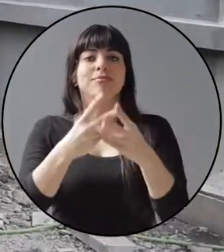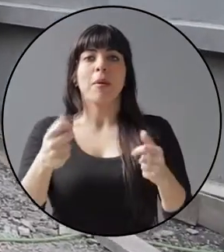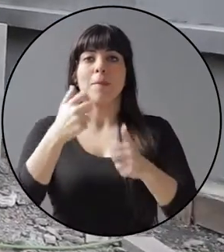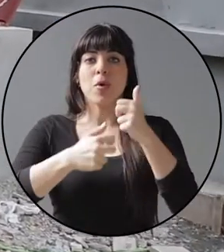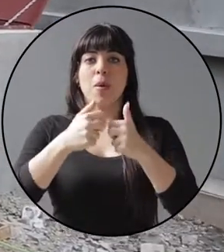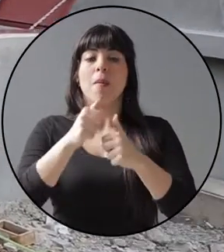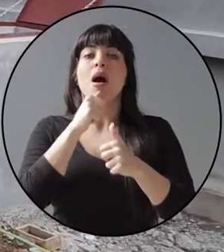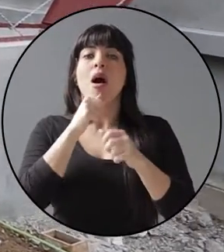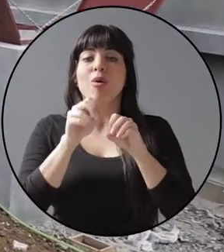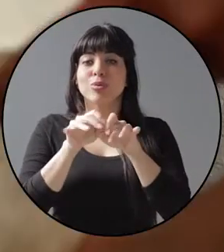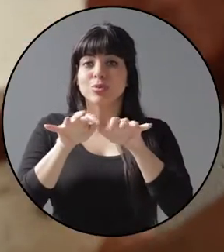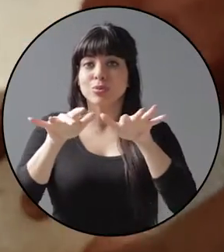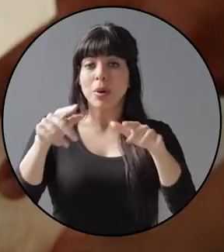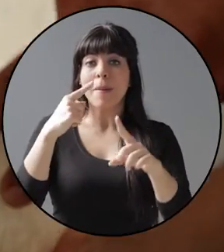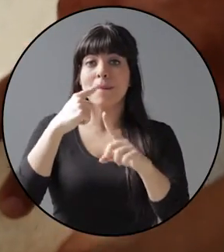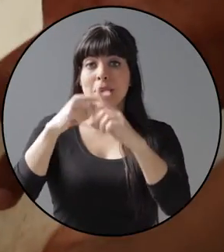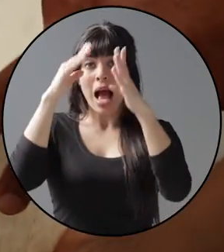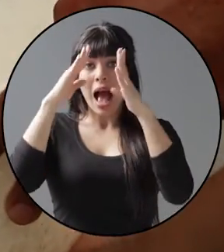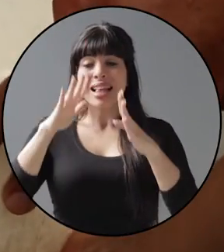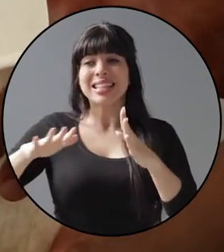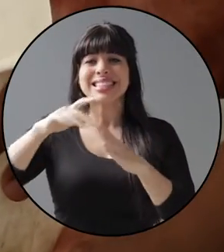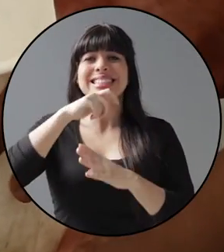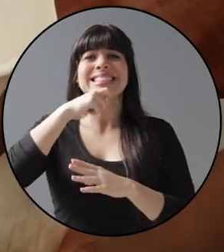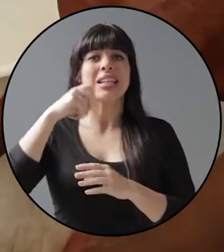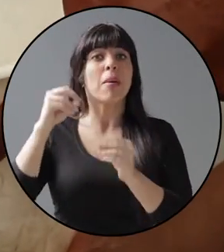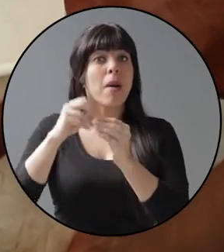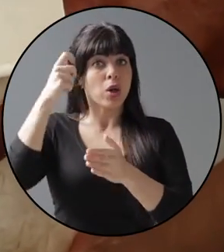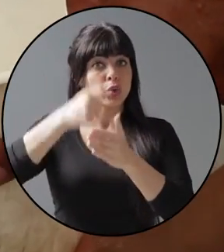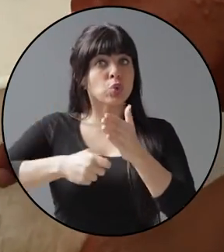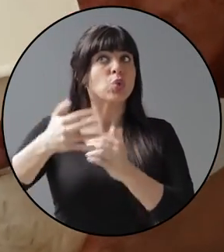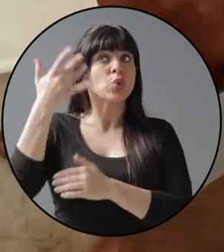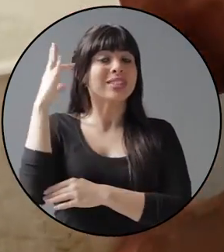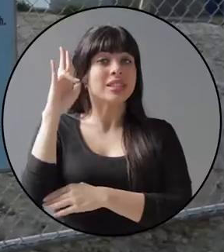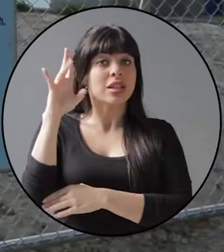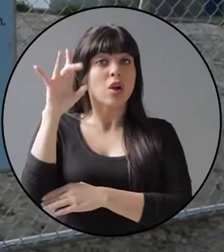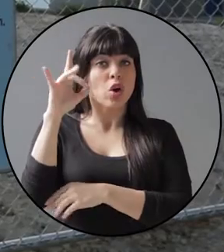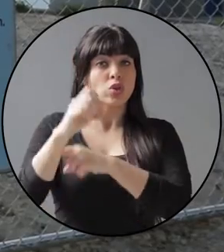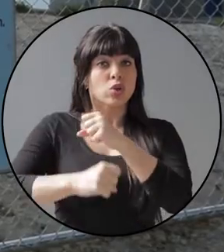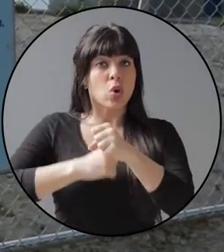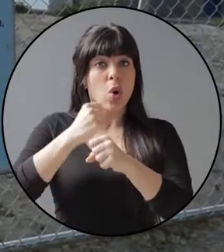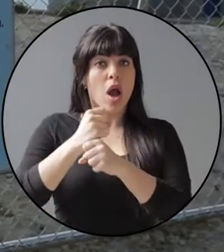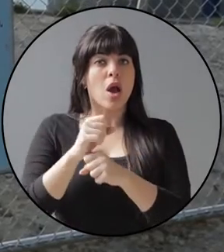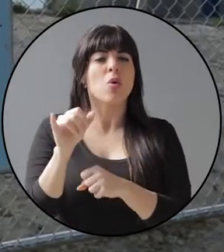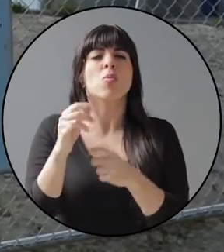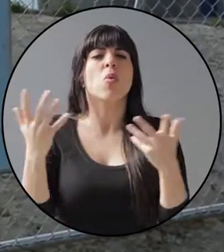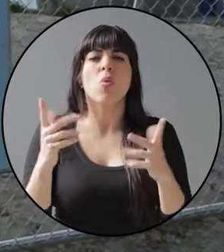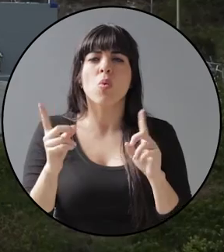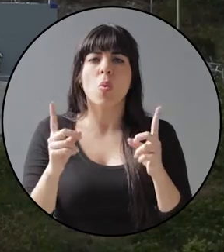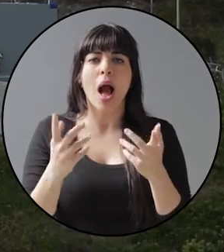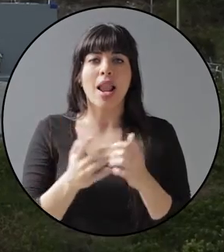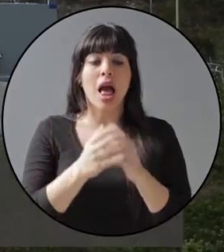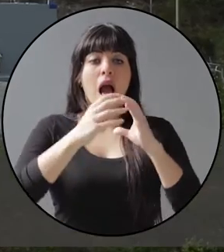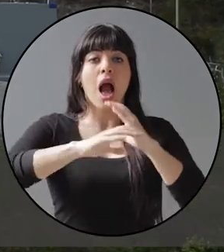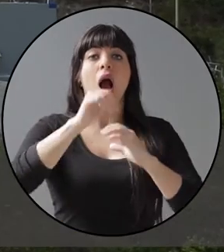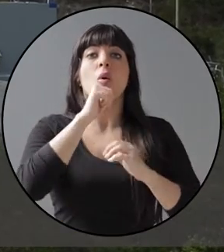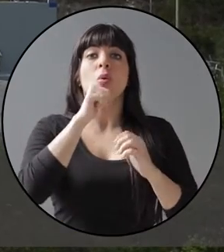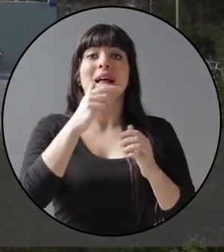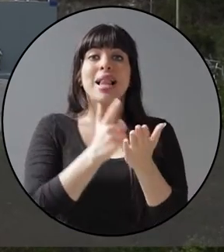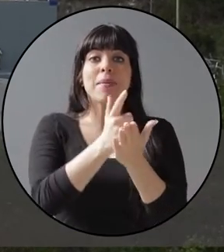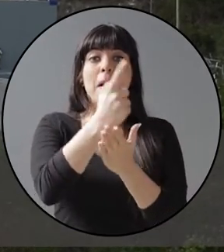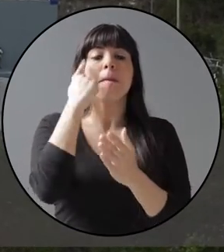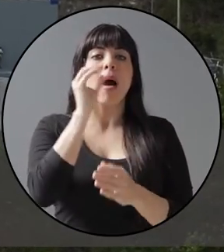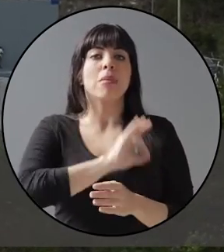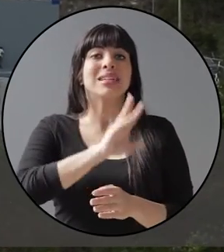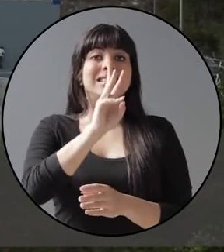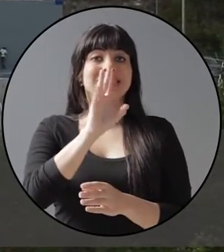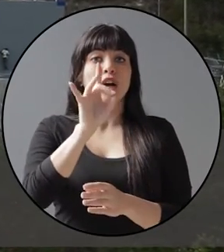problema de distribución de agua y atender la sequía más severa en 78 años, como el Acueducto de Liberia, para beneficiar a 69